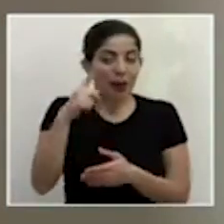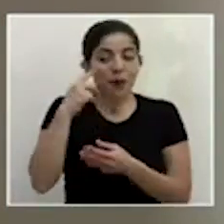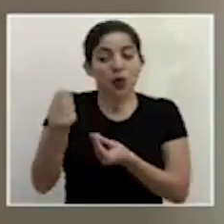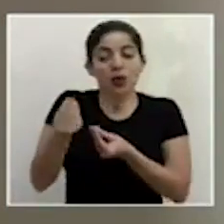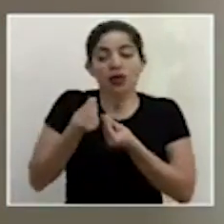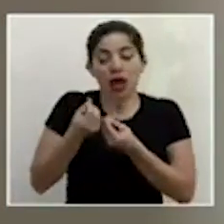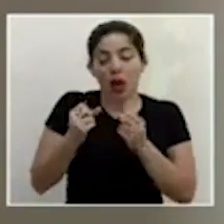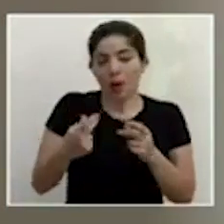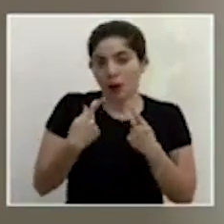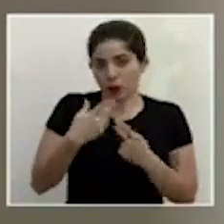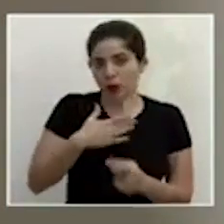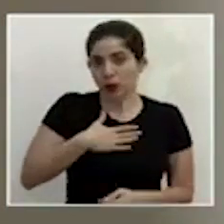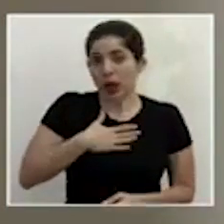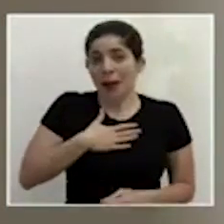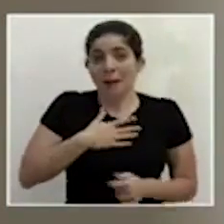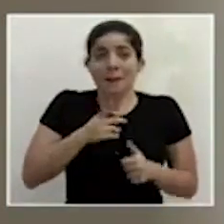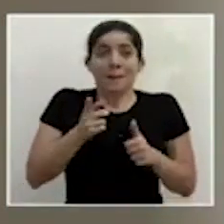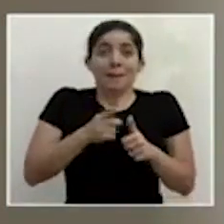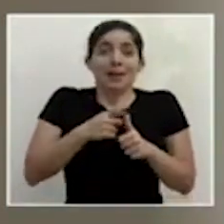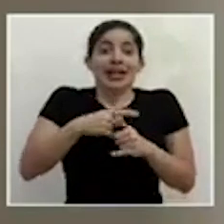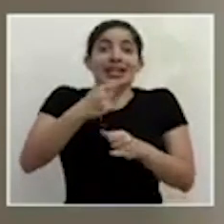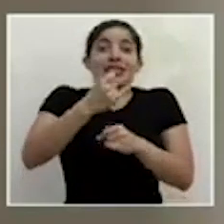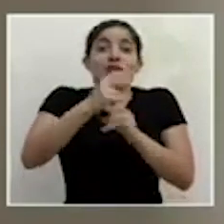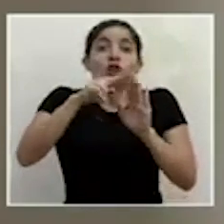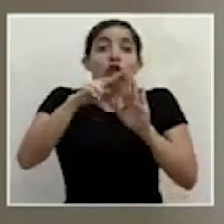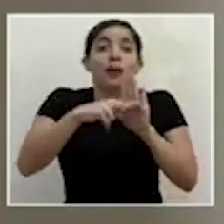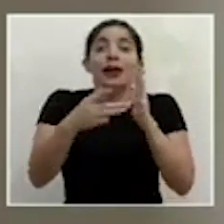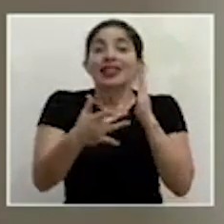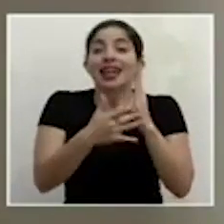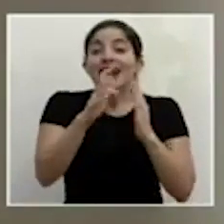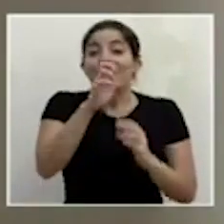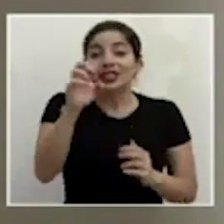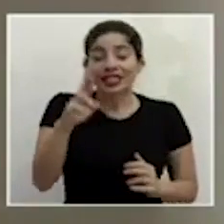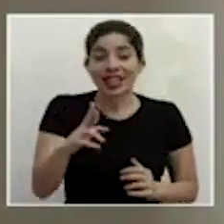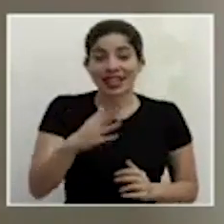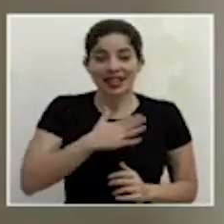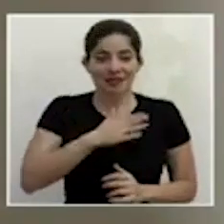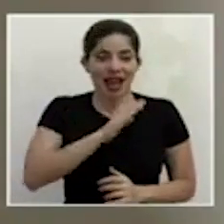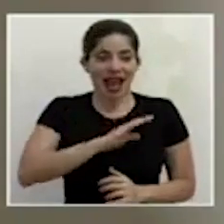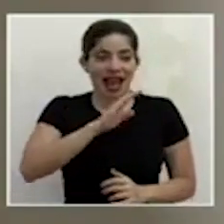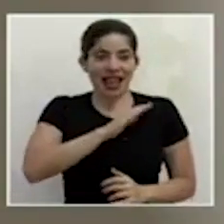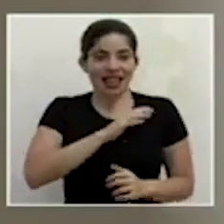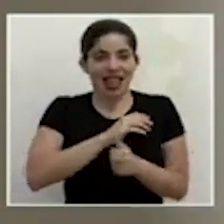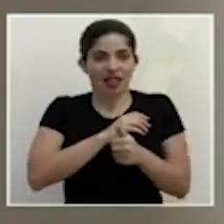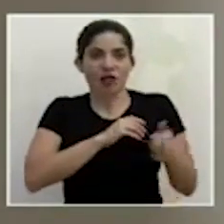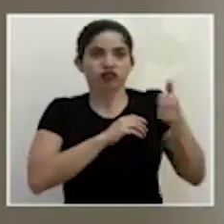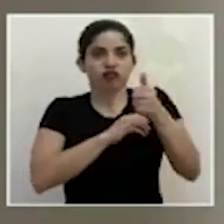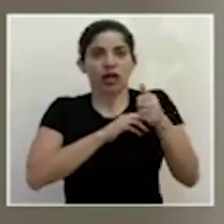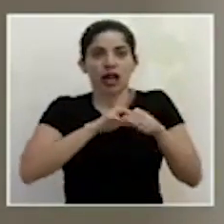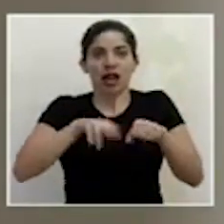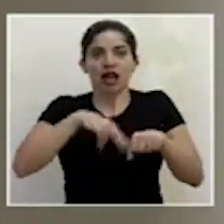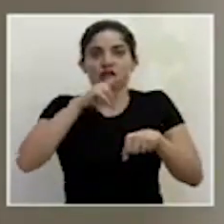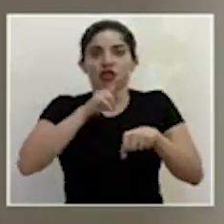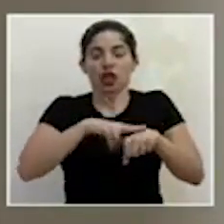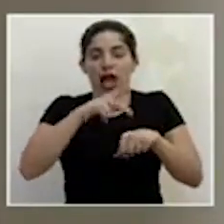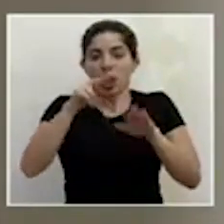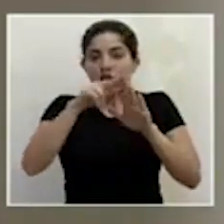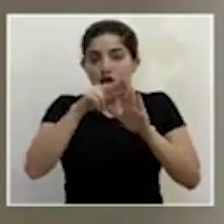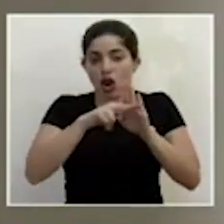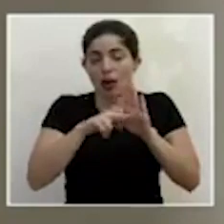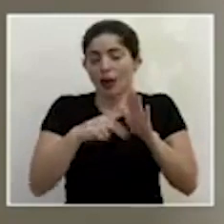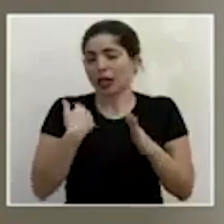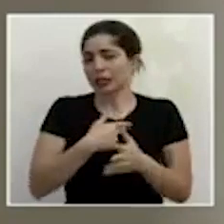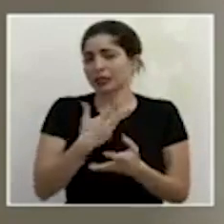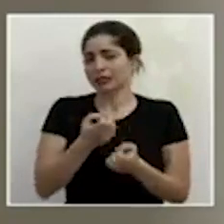oportunidad primero que todo pues desde el Instituto de Normas Técnicas de Costa Rica y nuestra calidad de ente nacional de normas queremos manifestar pues